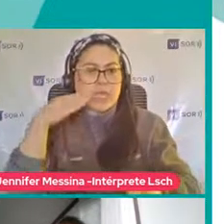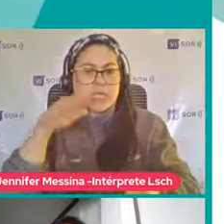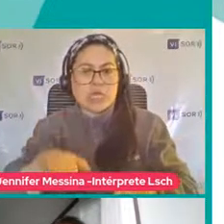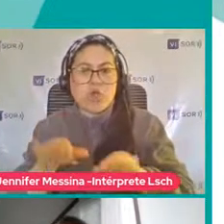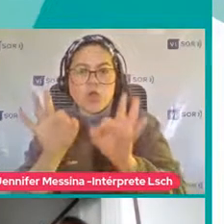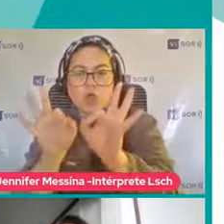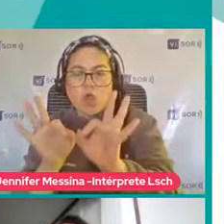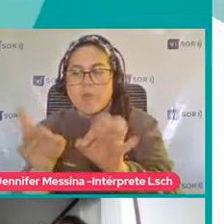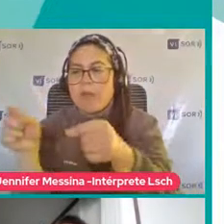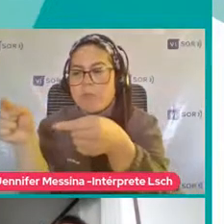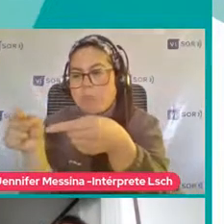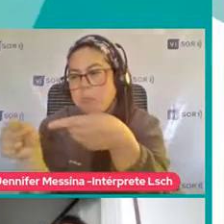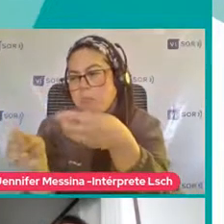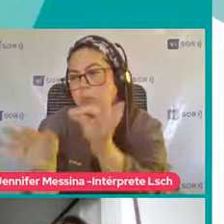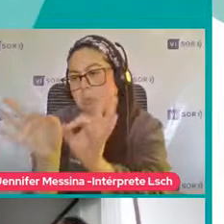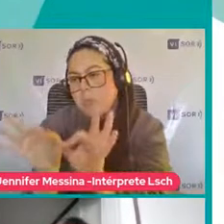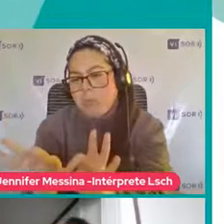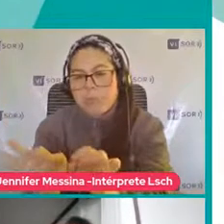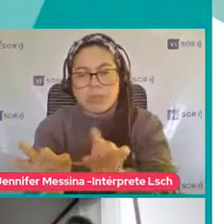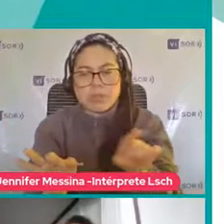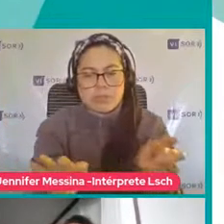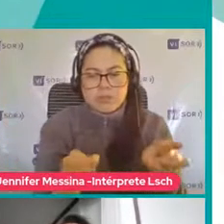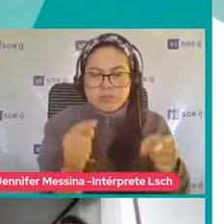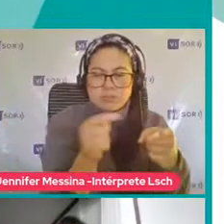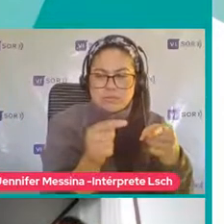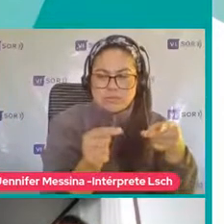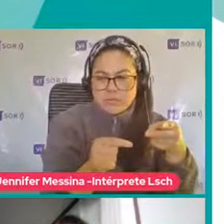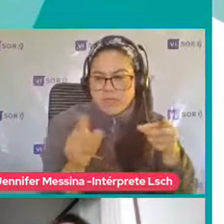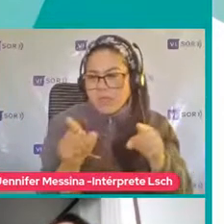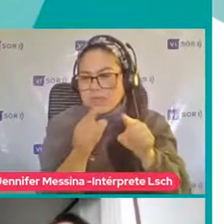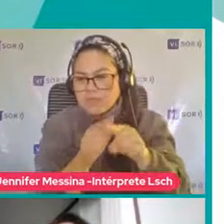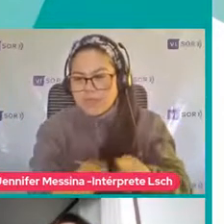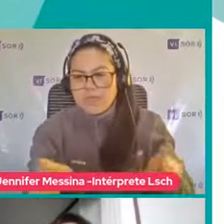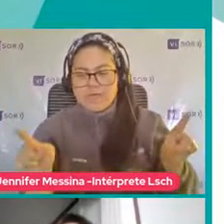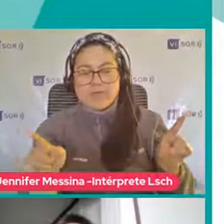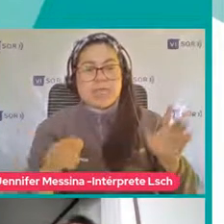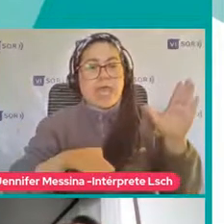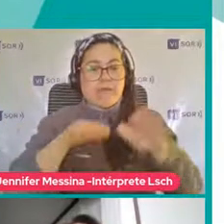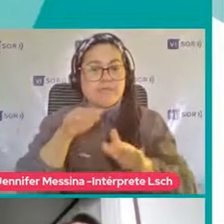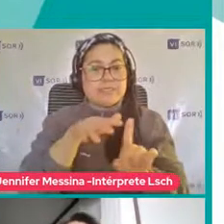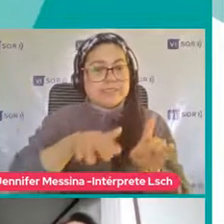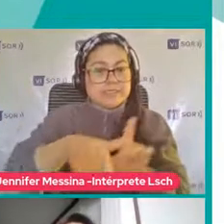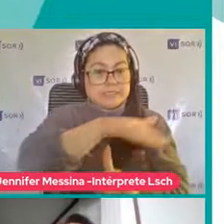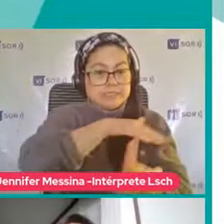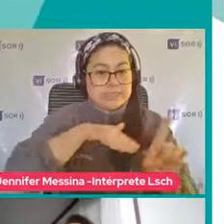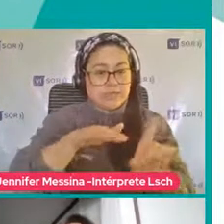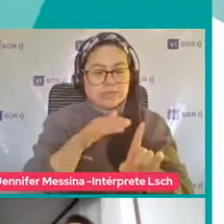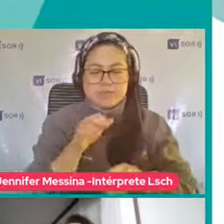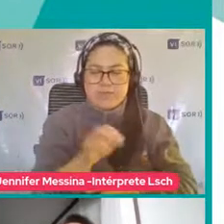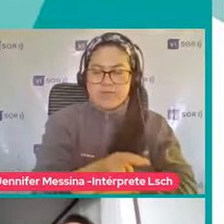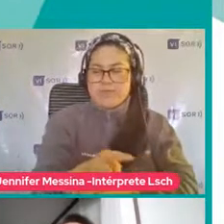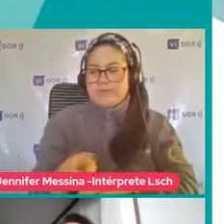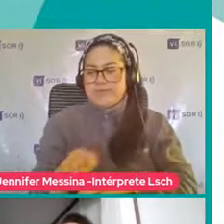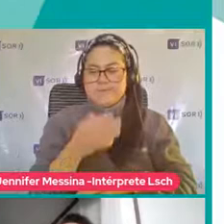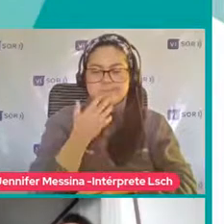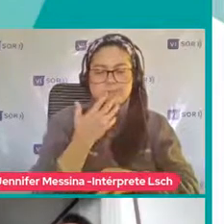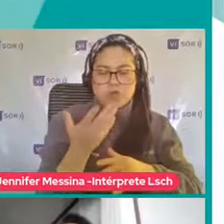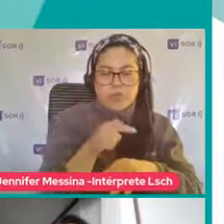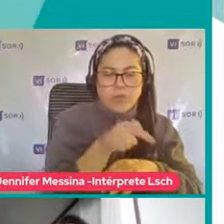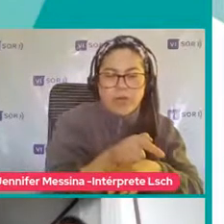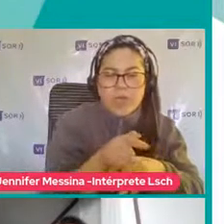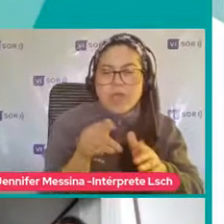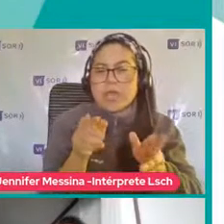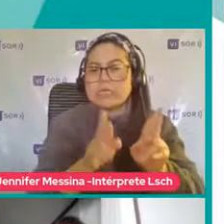Vemos En los jardines Infantiles Hay situaciones Que nosotros Observamos Cierto Que se ven alteradas En la relación Con los otros niños